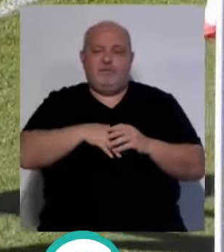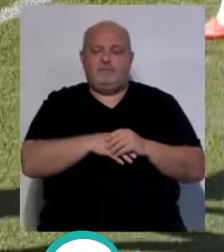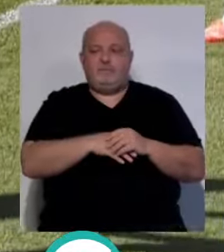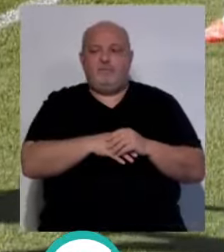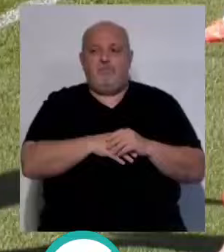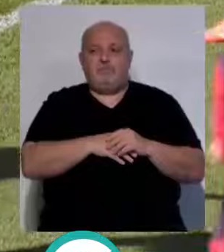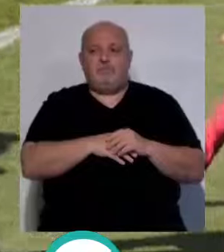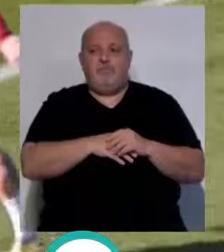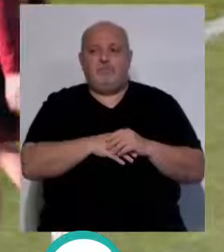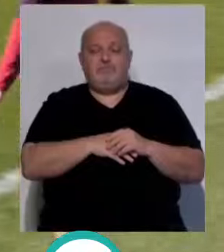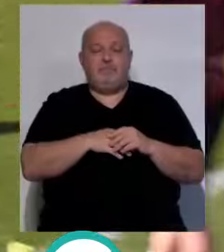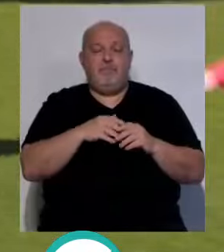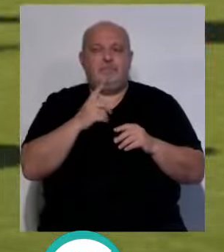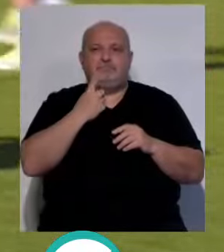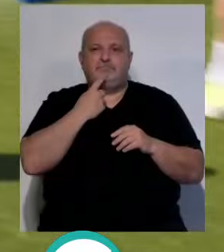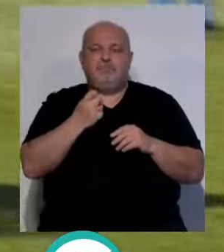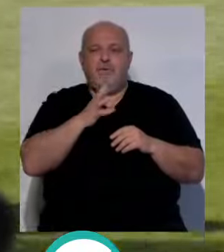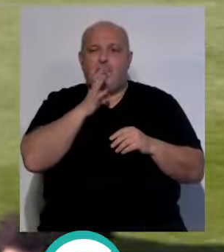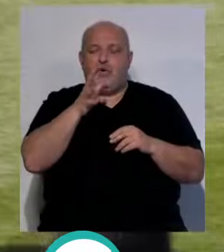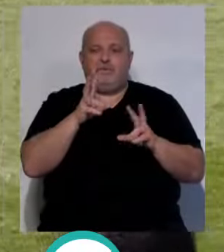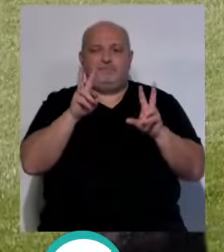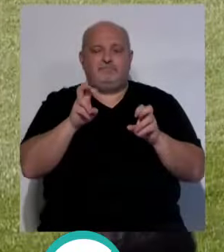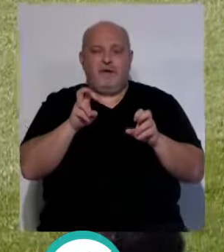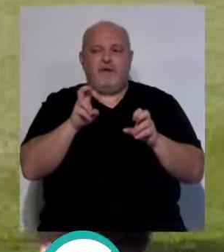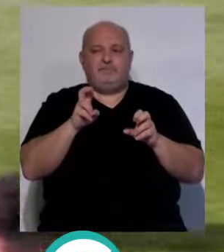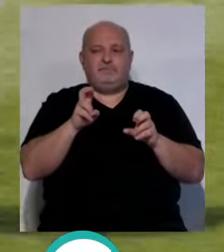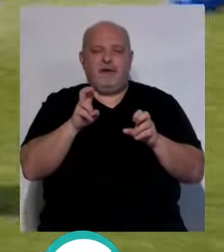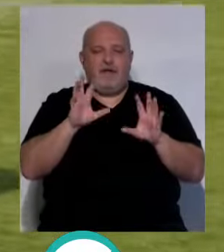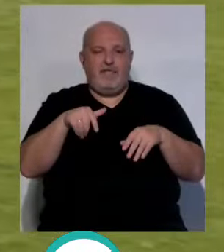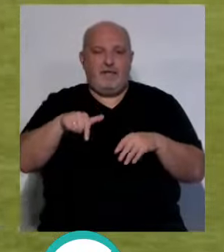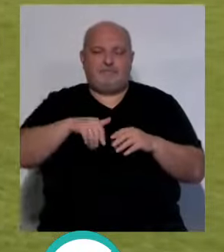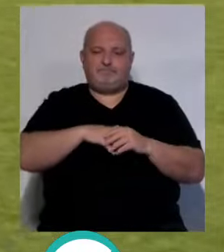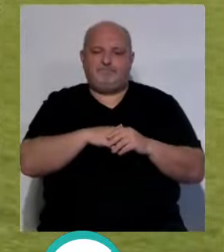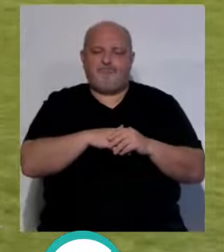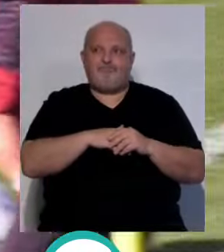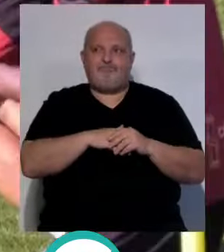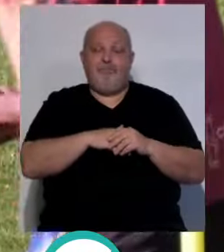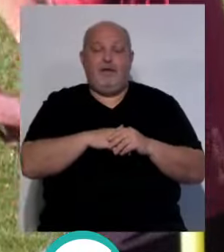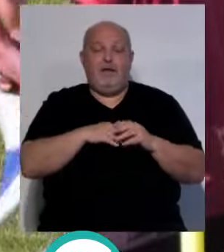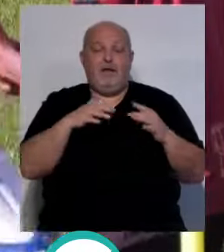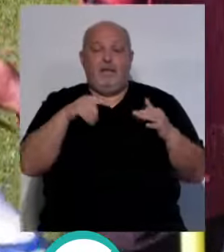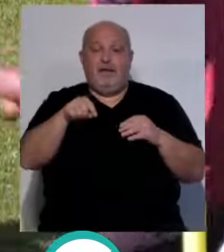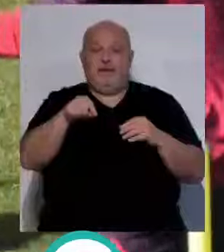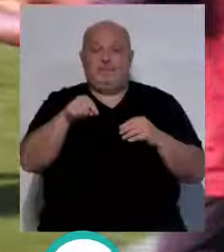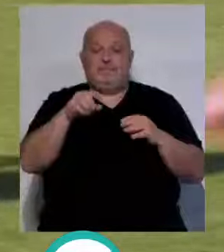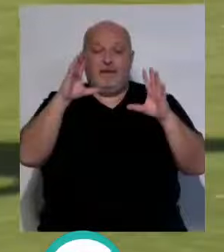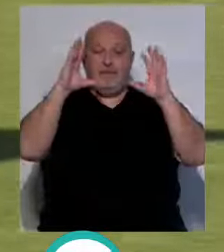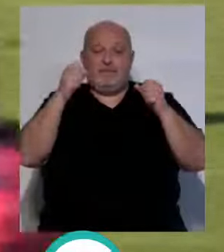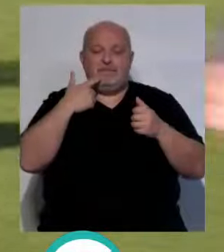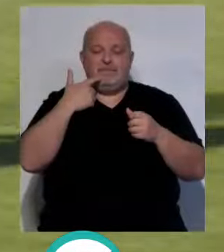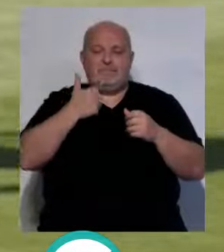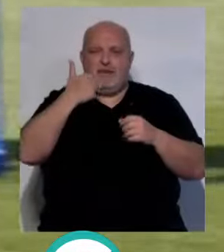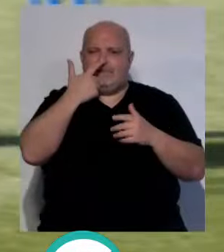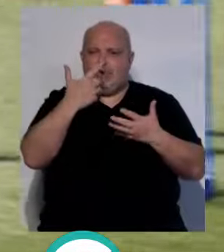la cosa es, se complica un poco para el Cádiz. Yo creo que en este partido, sí, el Celta será